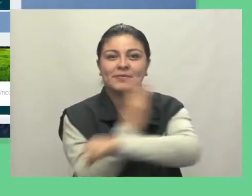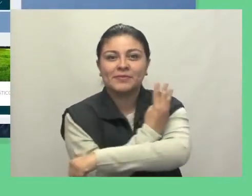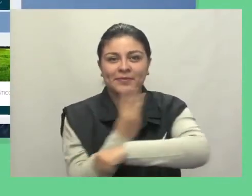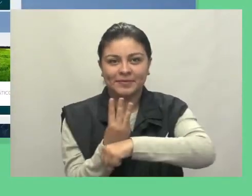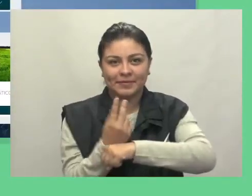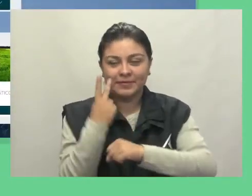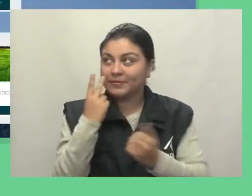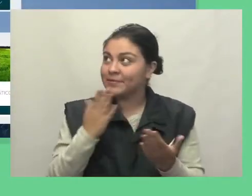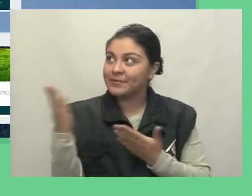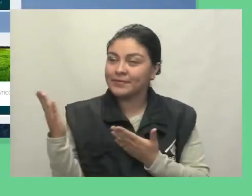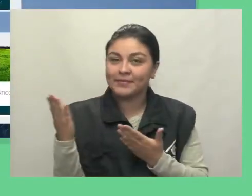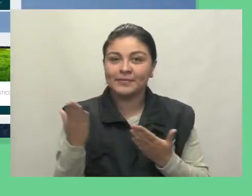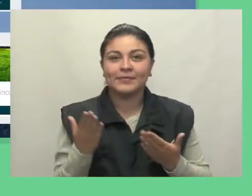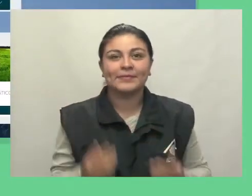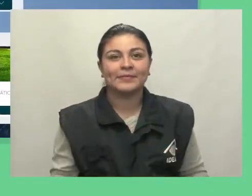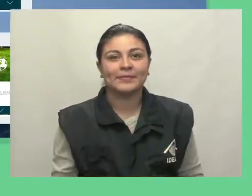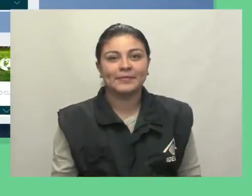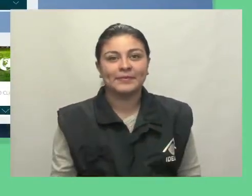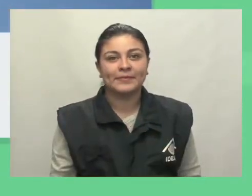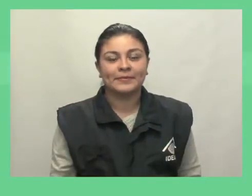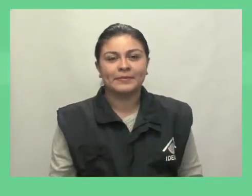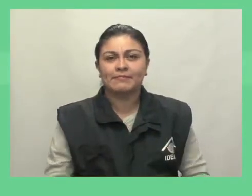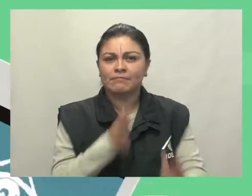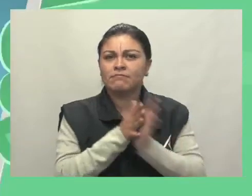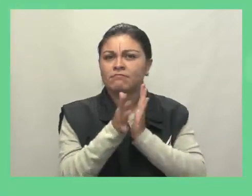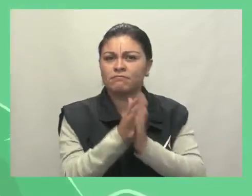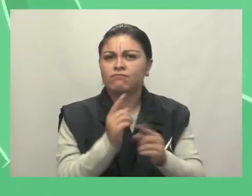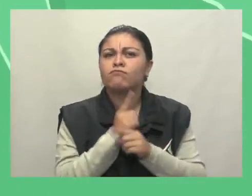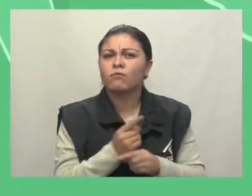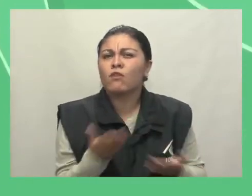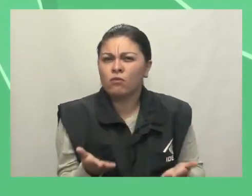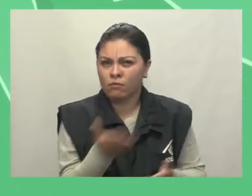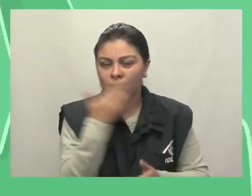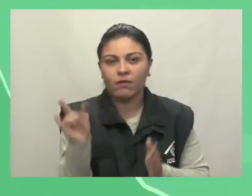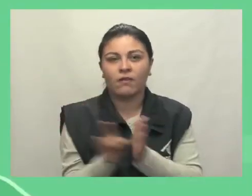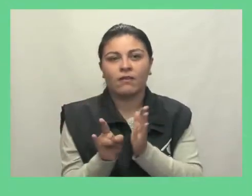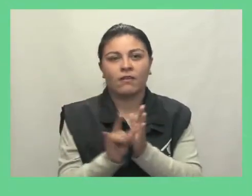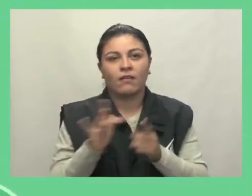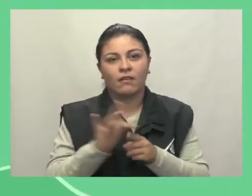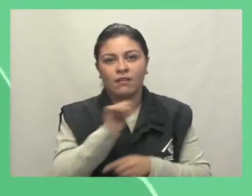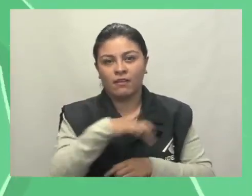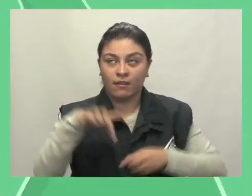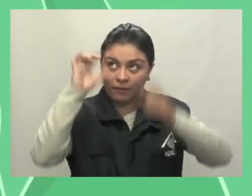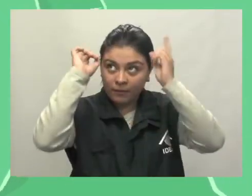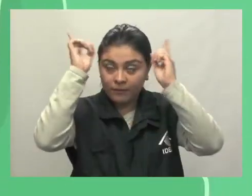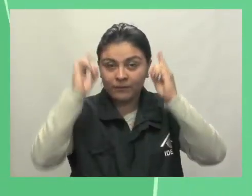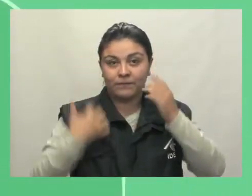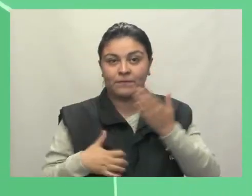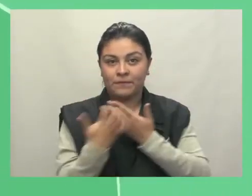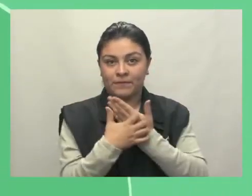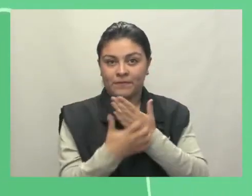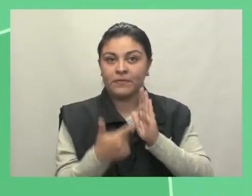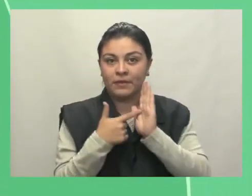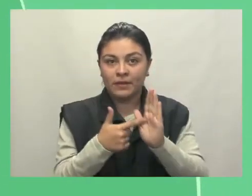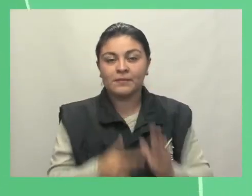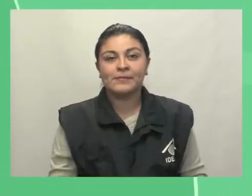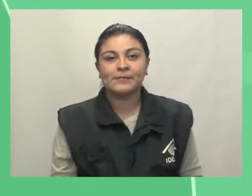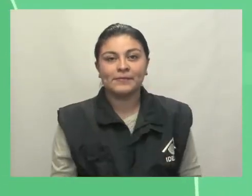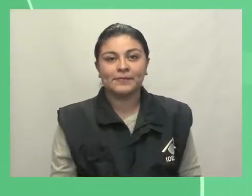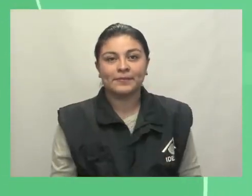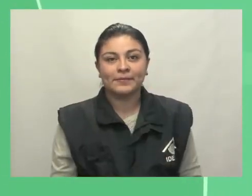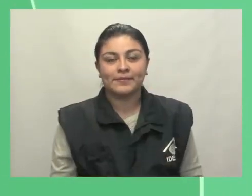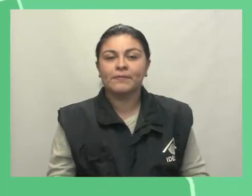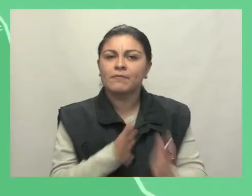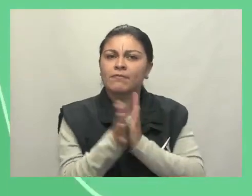.ideam.gov.co. Y para estar informado al instante, descarga nuestra aplicación Mi Pronóstico desde Google Play o App